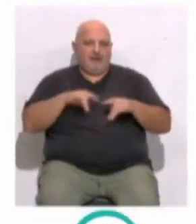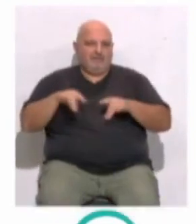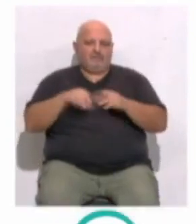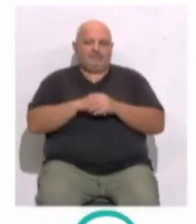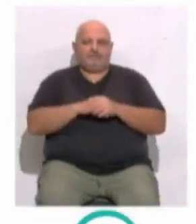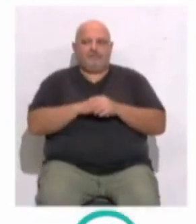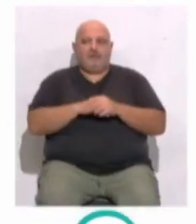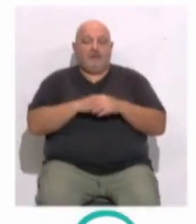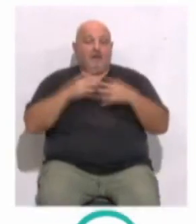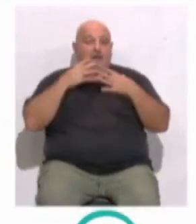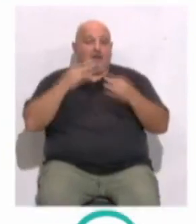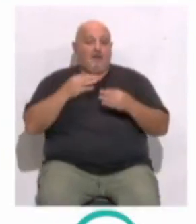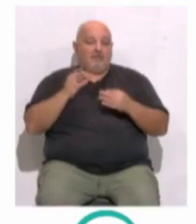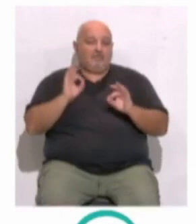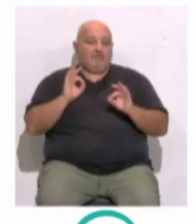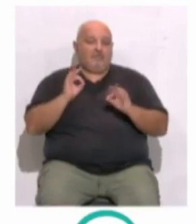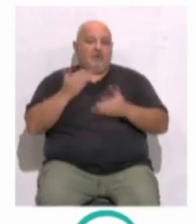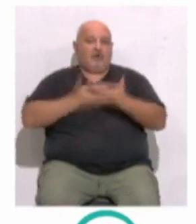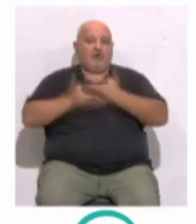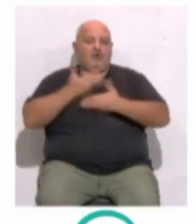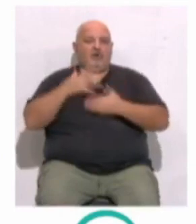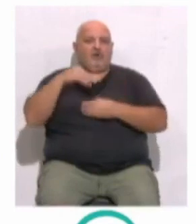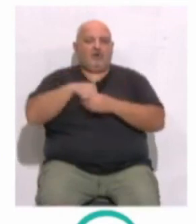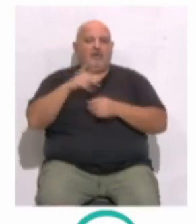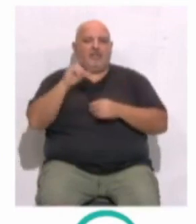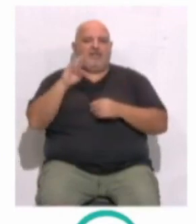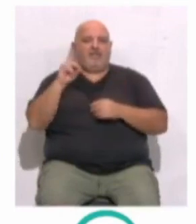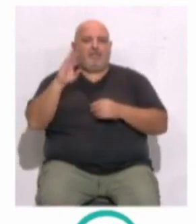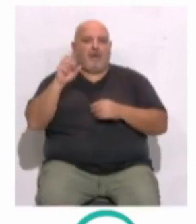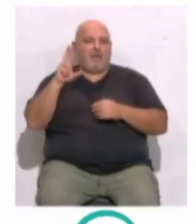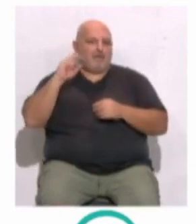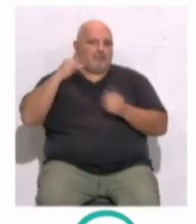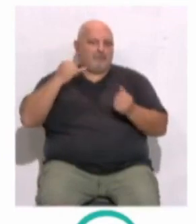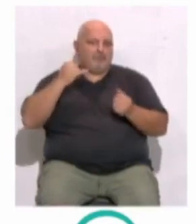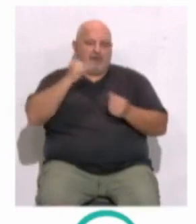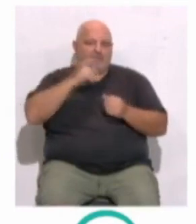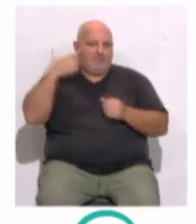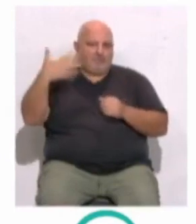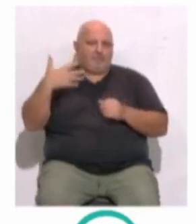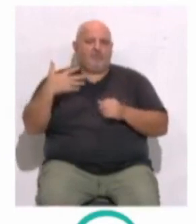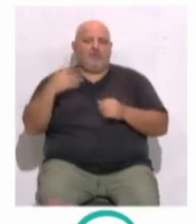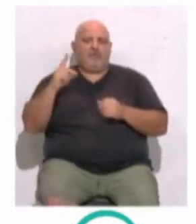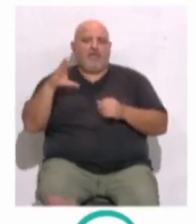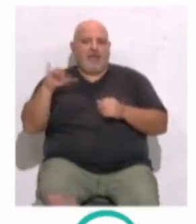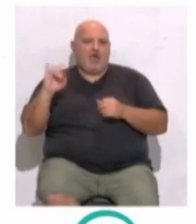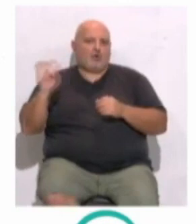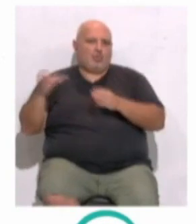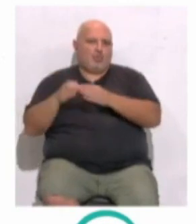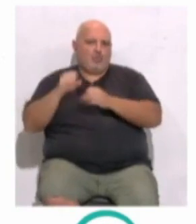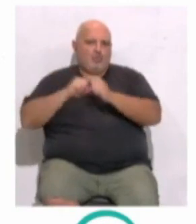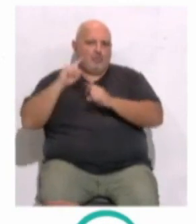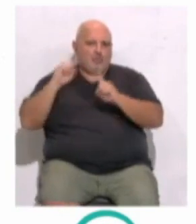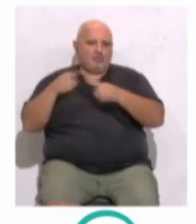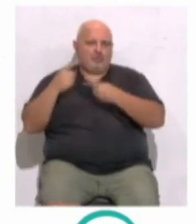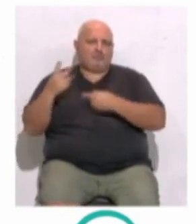Y bueno, en realidad, poco más. Colabora en la canción David Palomar también y de CAI también y bueno,